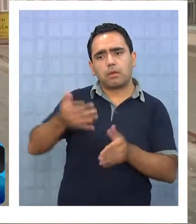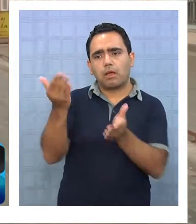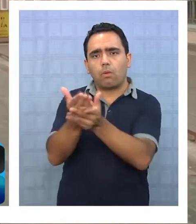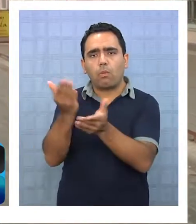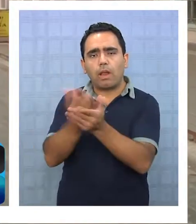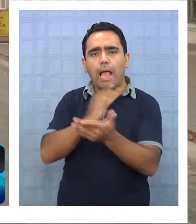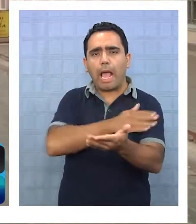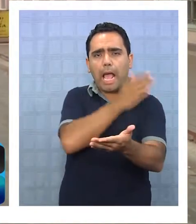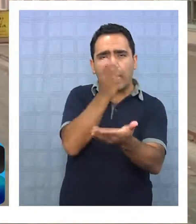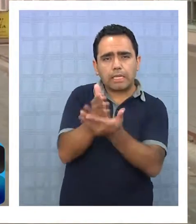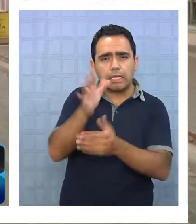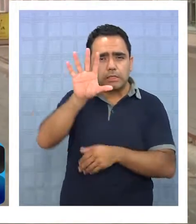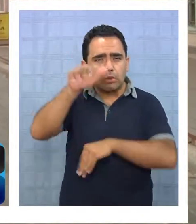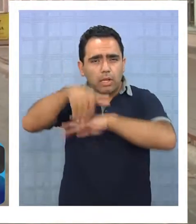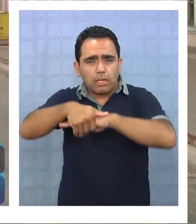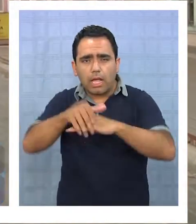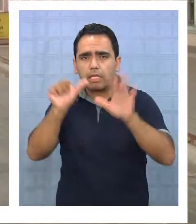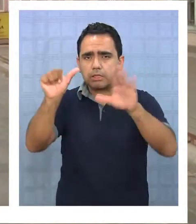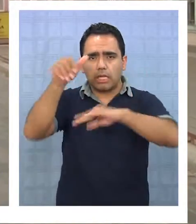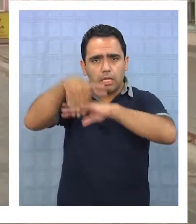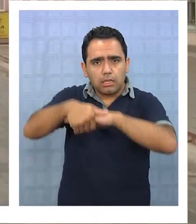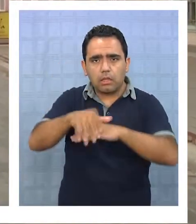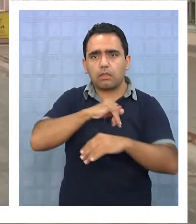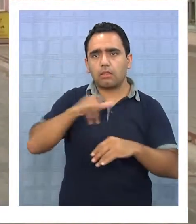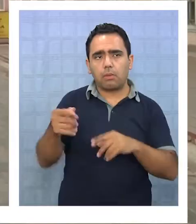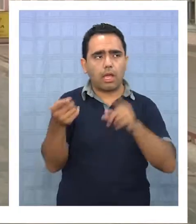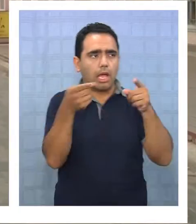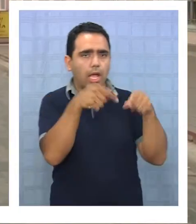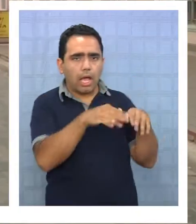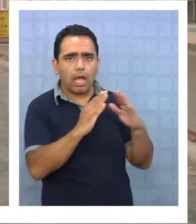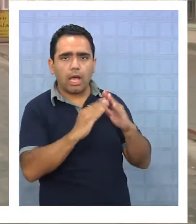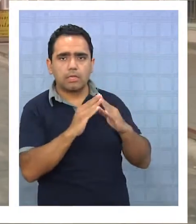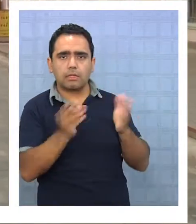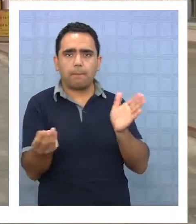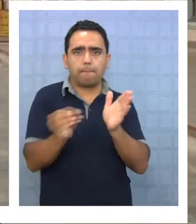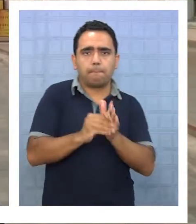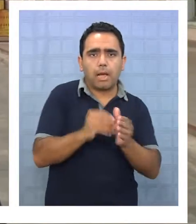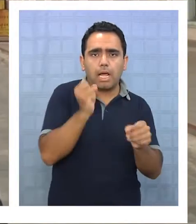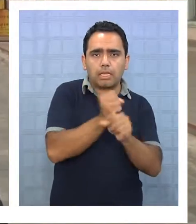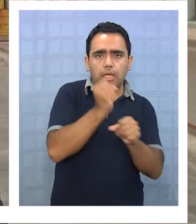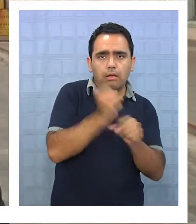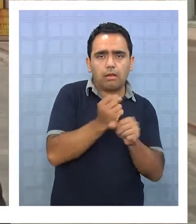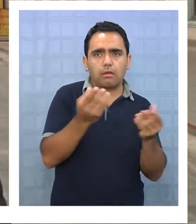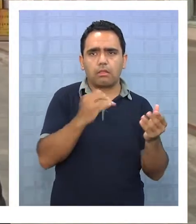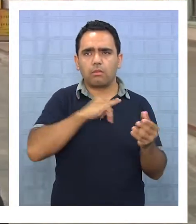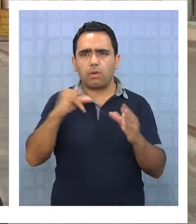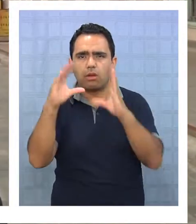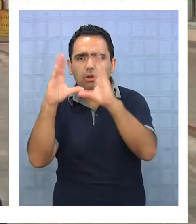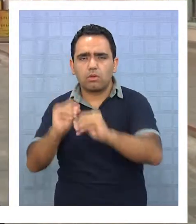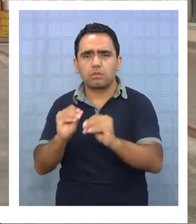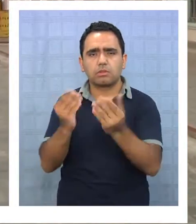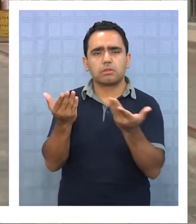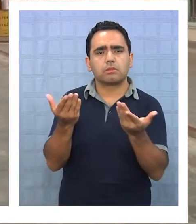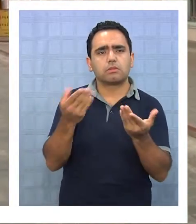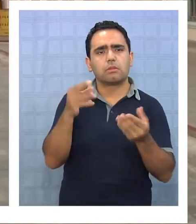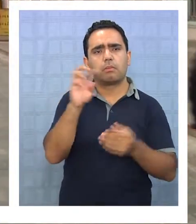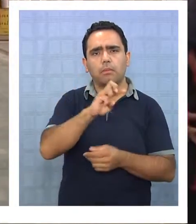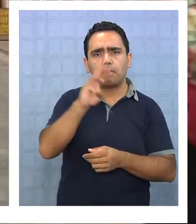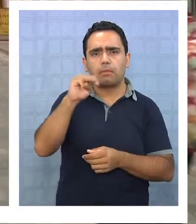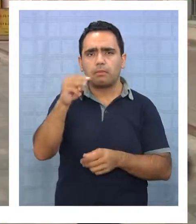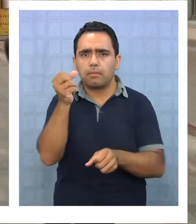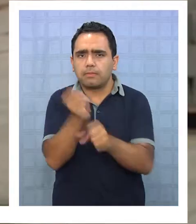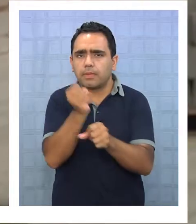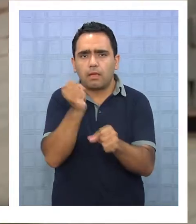casi hasta las 5 de la tarde, 6 de la tarde, y llegar a la casa, llegar a hacer tareas, les da la noche y ahí no hay, de repente los papás